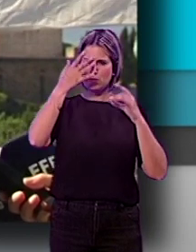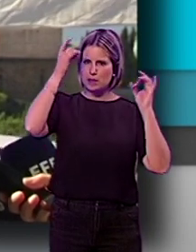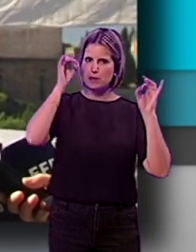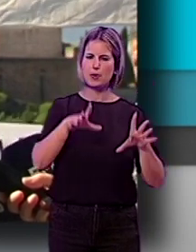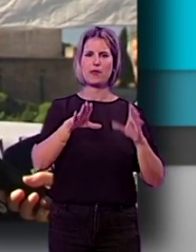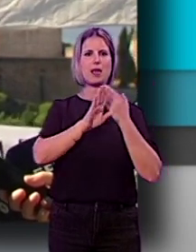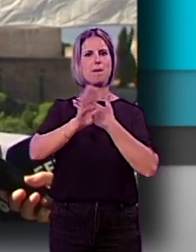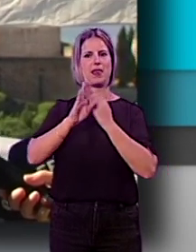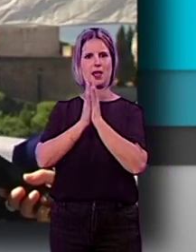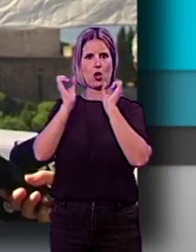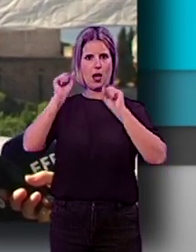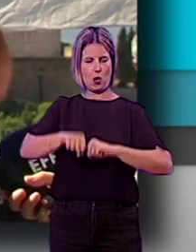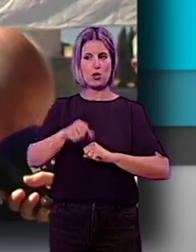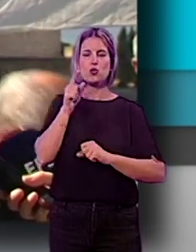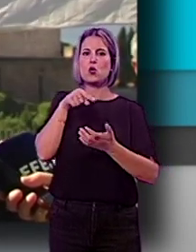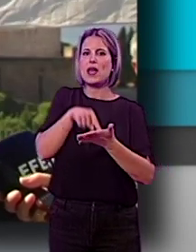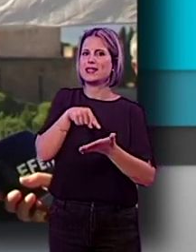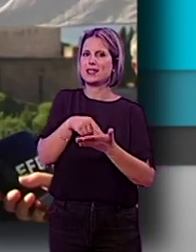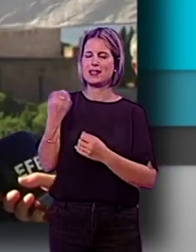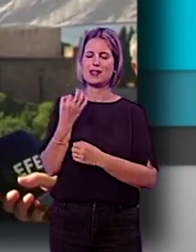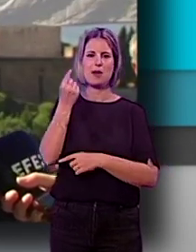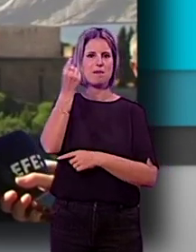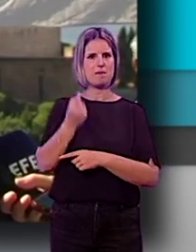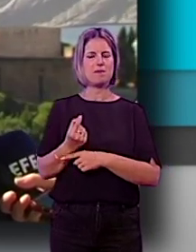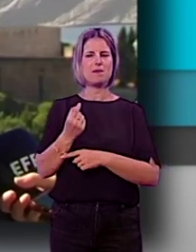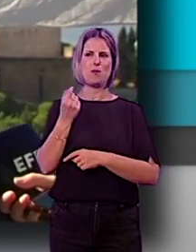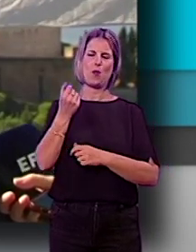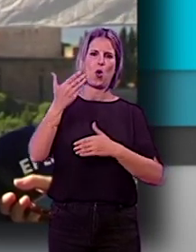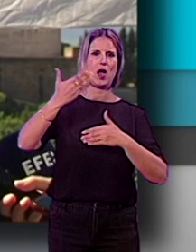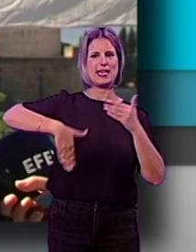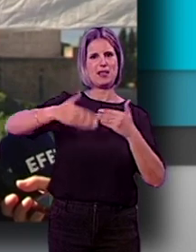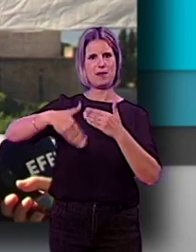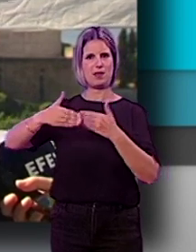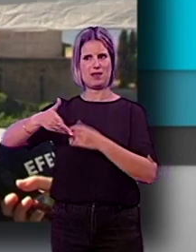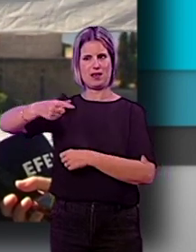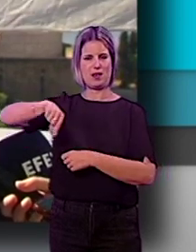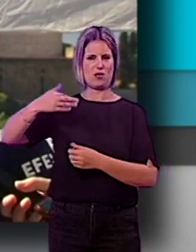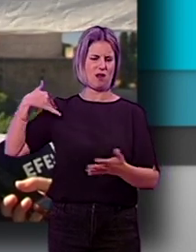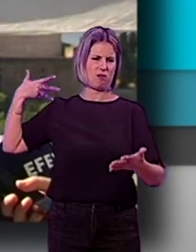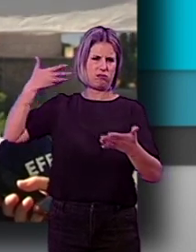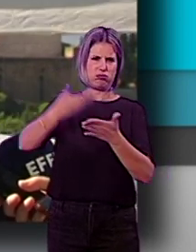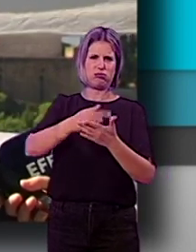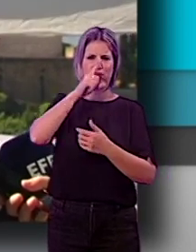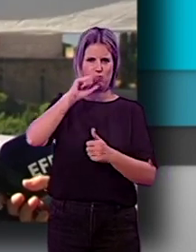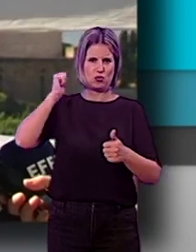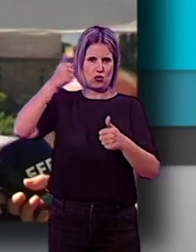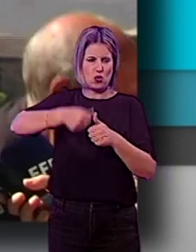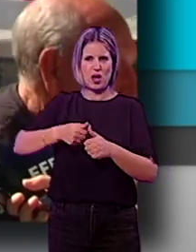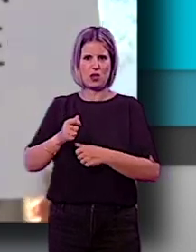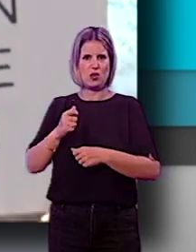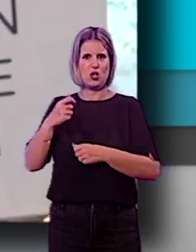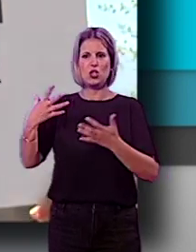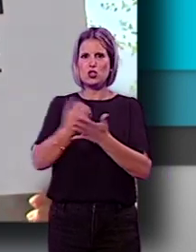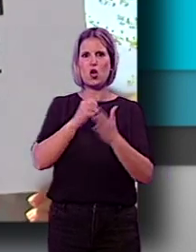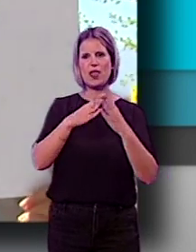acuerdo para simplemente exigir una mínima limitación a lo que ellos ya llevan décadas consiguiendo que es quedarse con